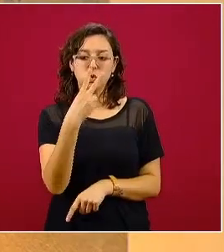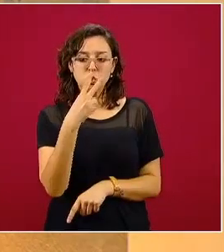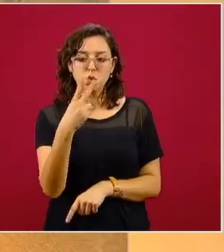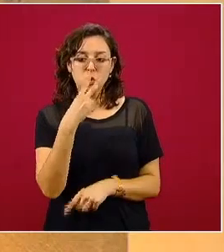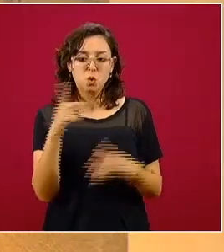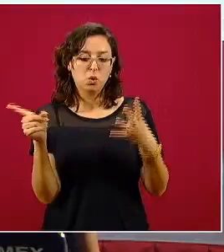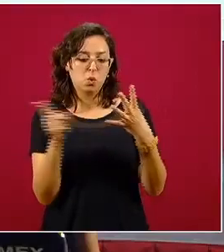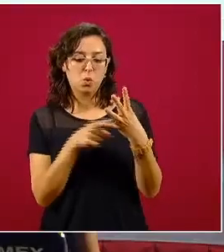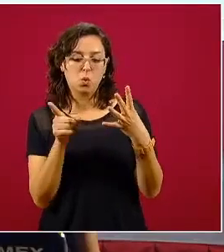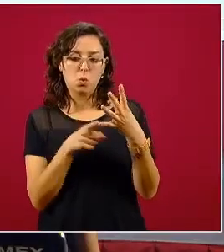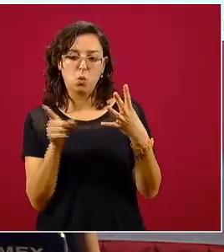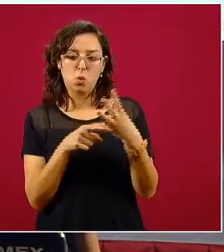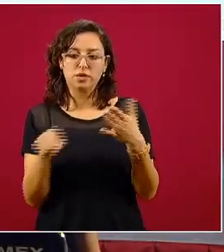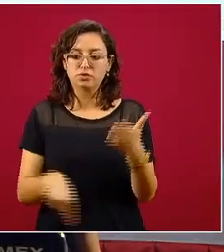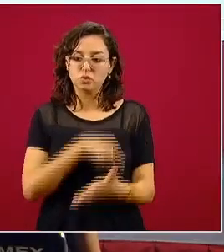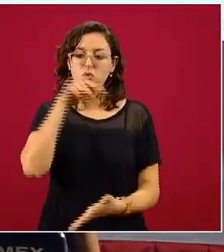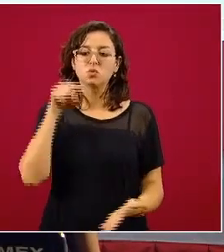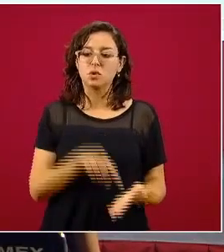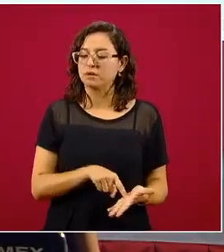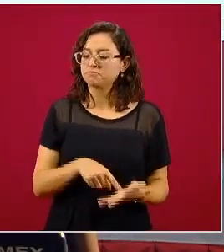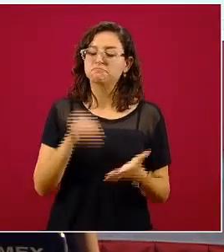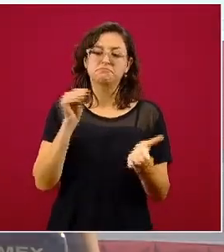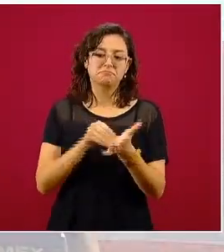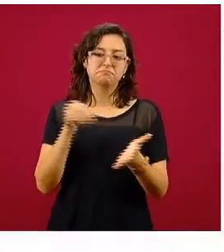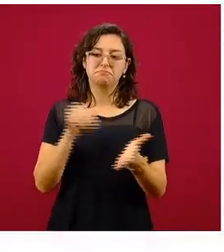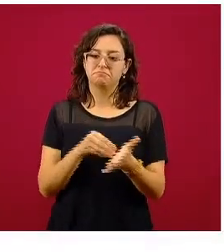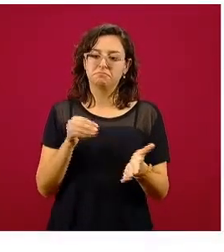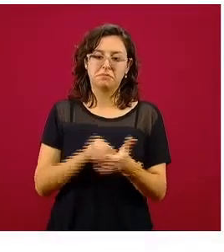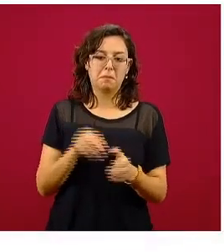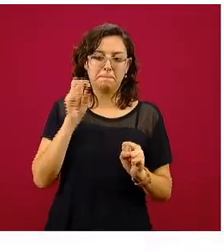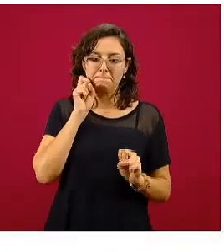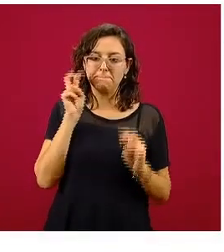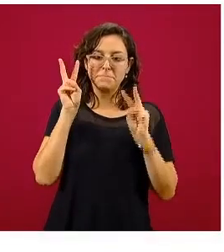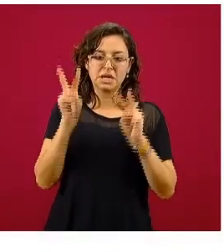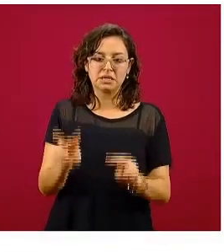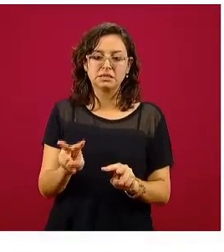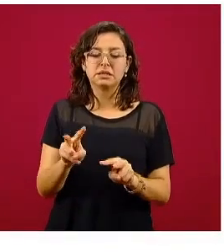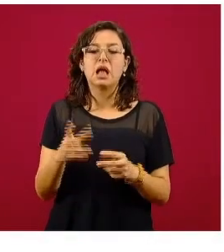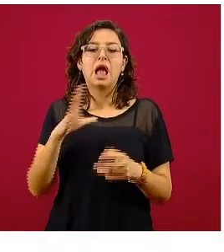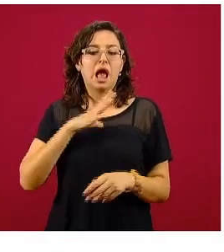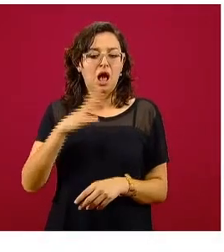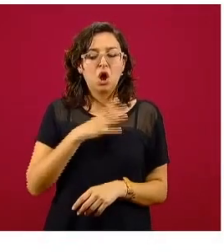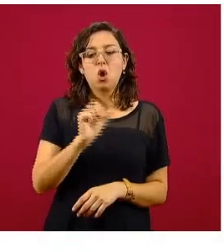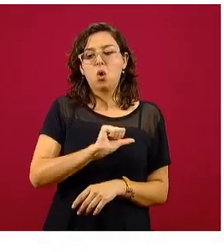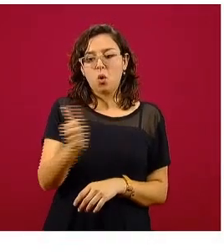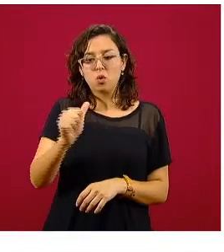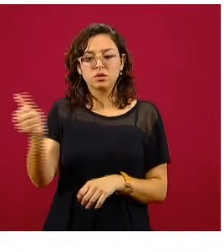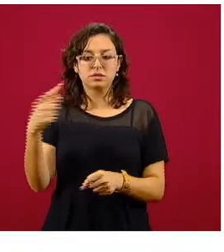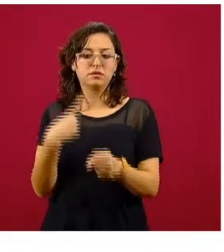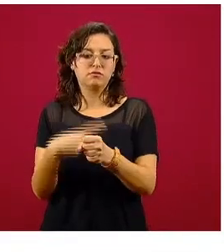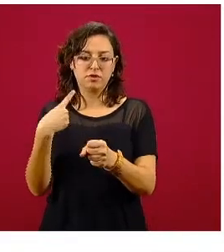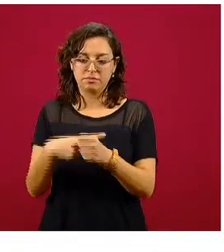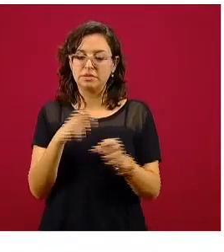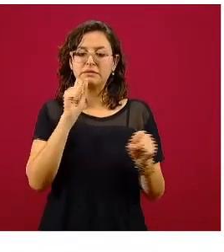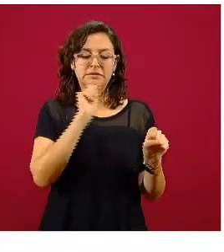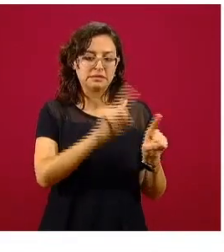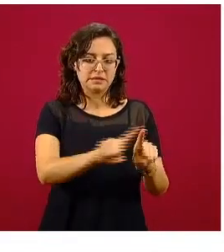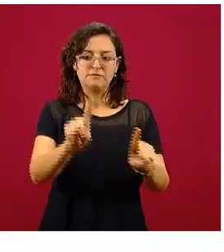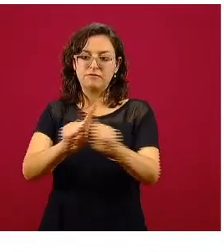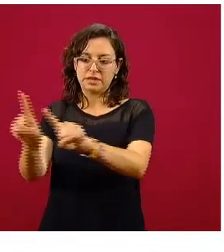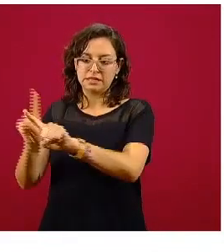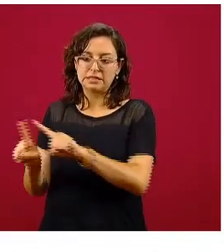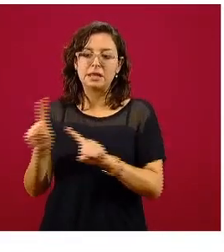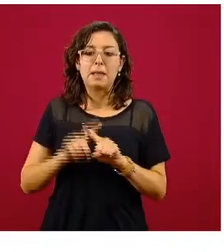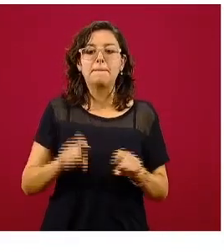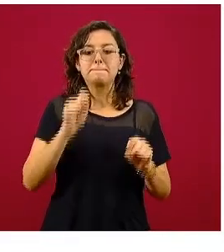ese cuarto lugar, que también lo hemos visto prácticamente desde un inicio, sin olvidar que hay otras enfermedades crónicas, incluidas algunas